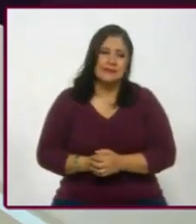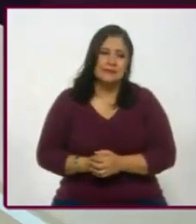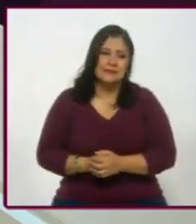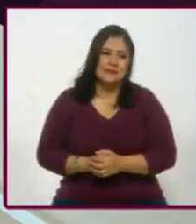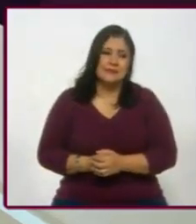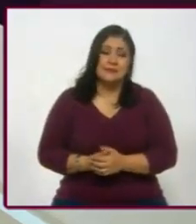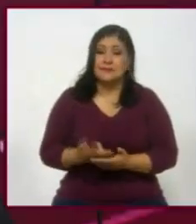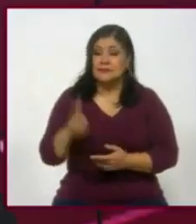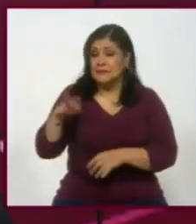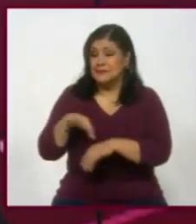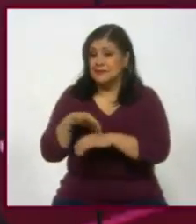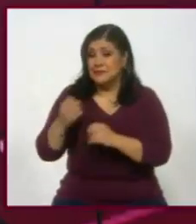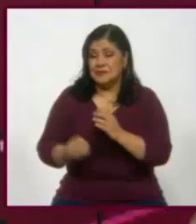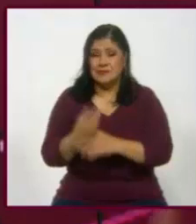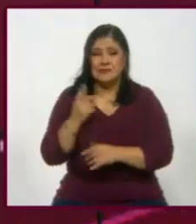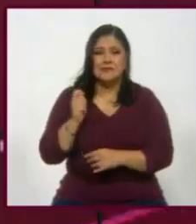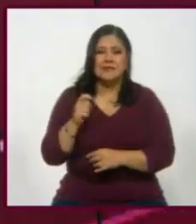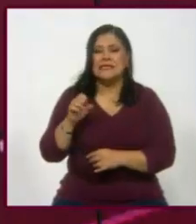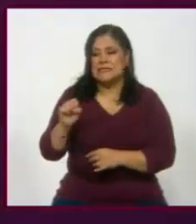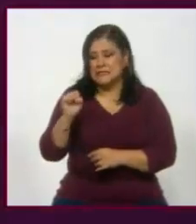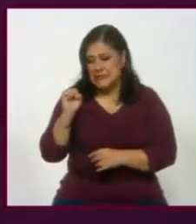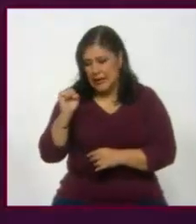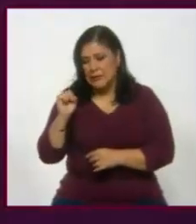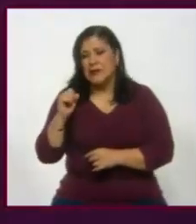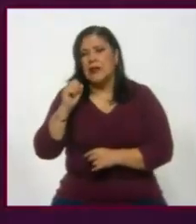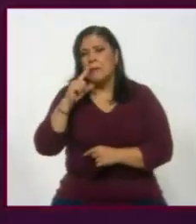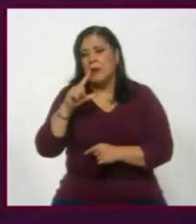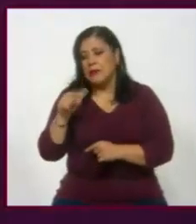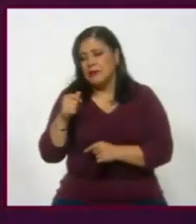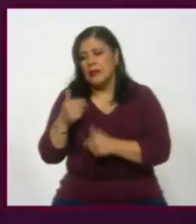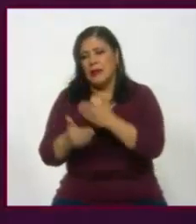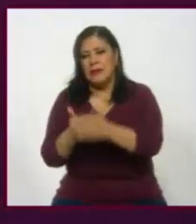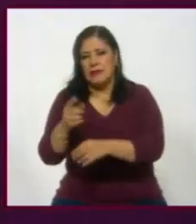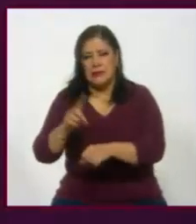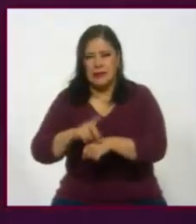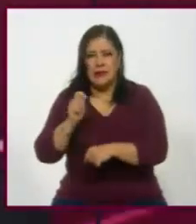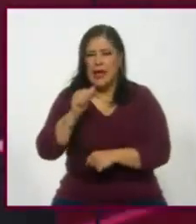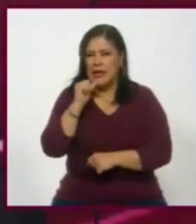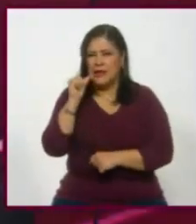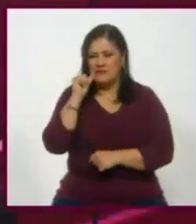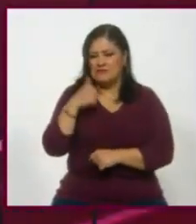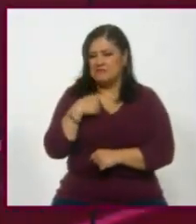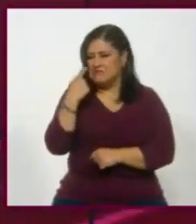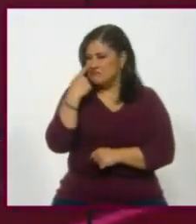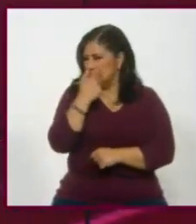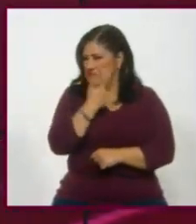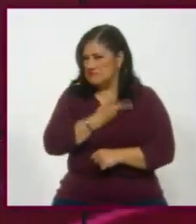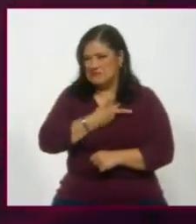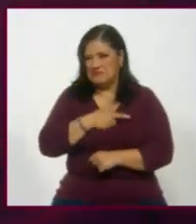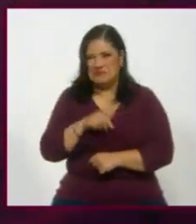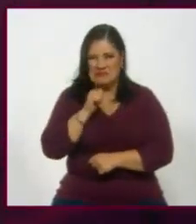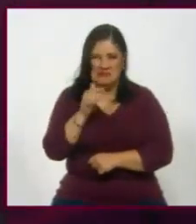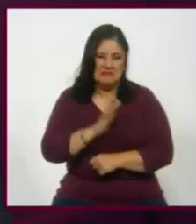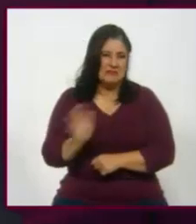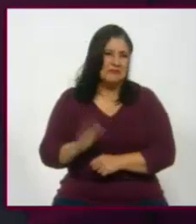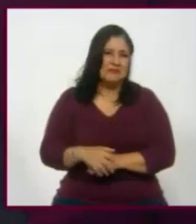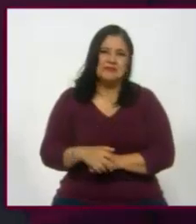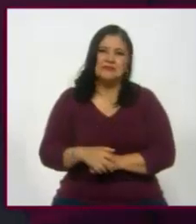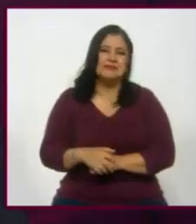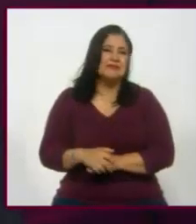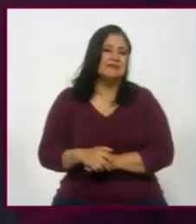nueva realidad. Lo del sábado y los días subsecuentes, ¿no? Ayer a mí no me gustó nada, nada. Mire, yo creo que